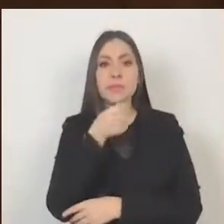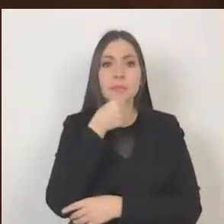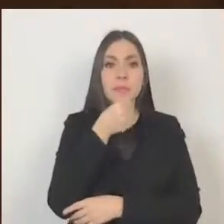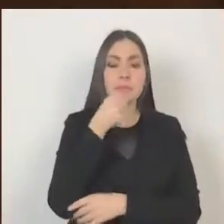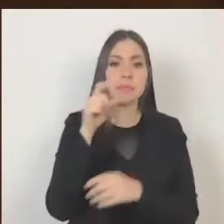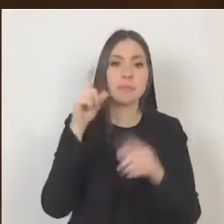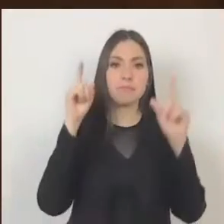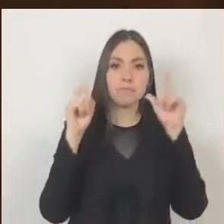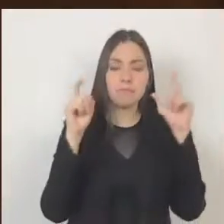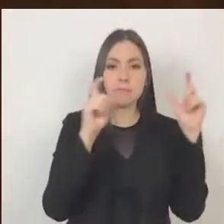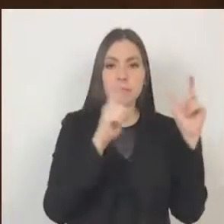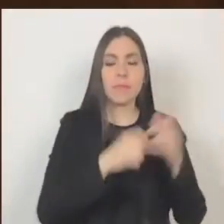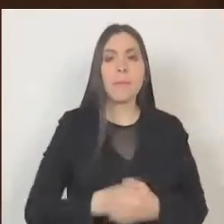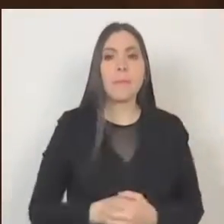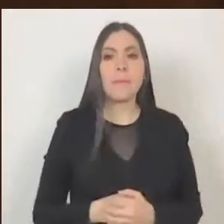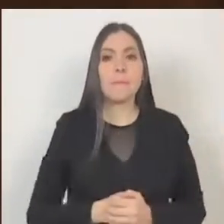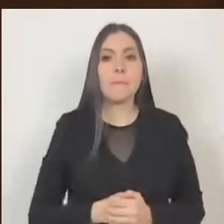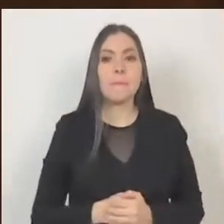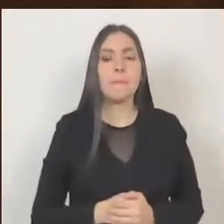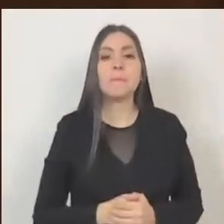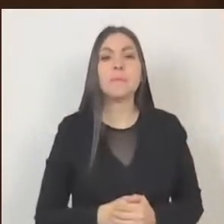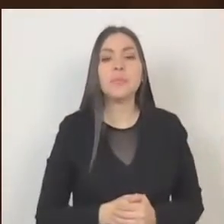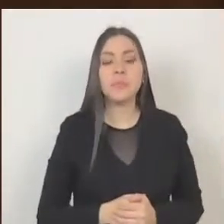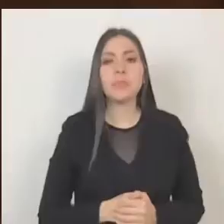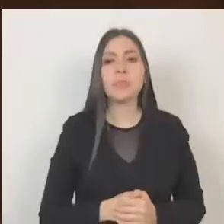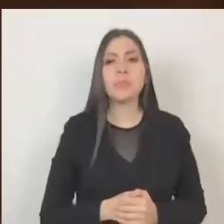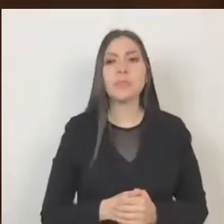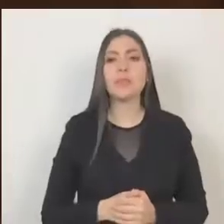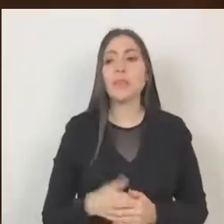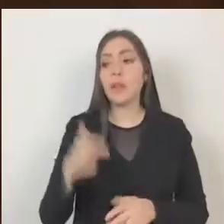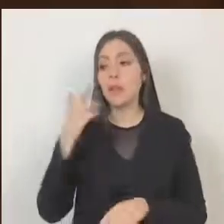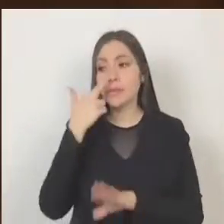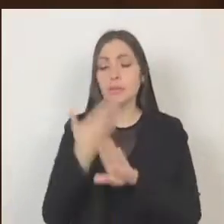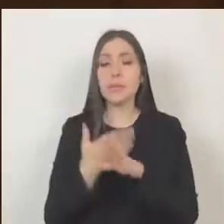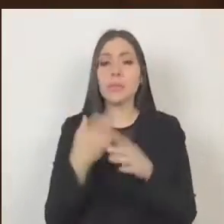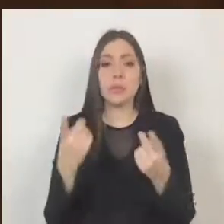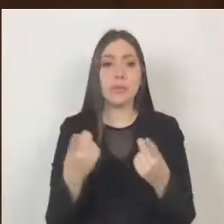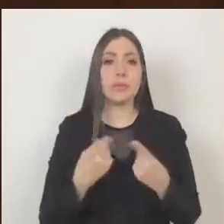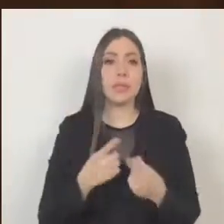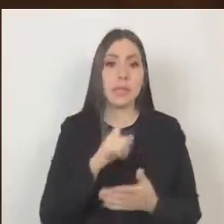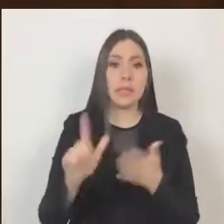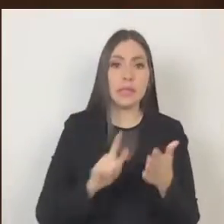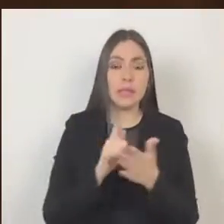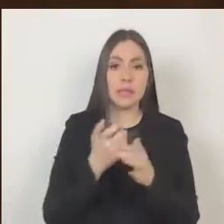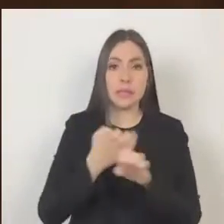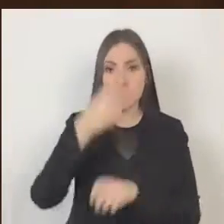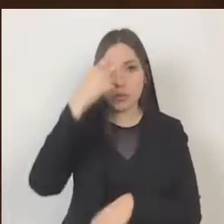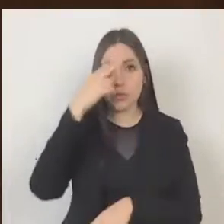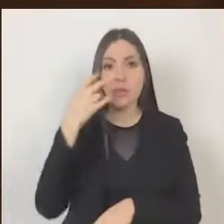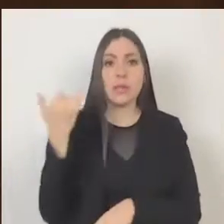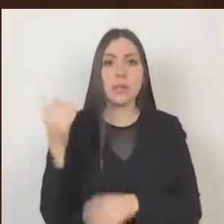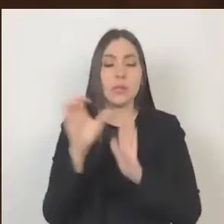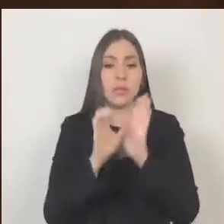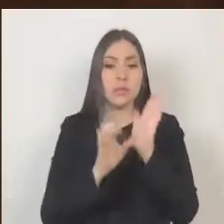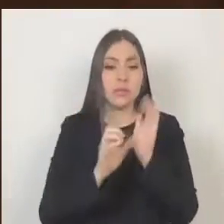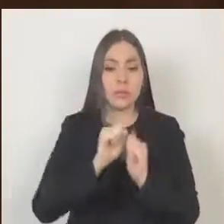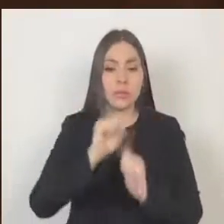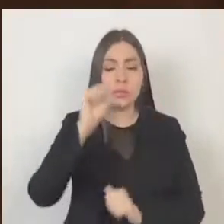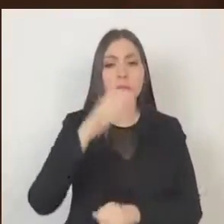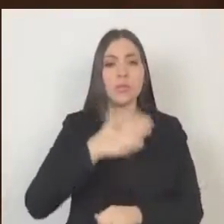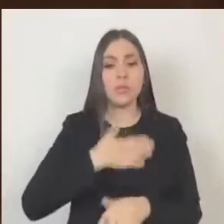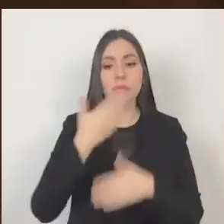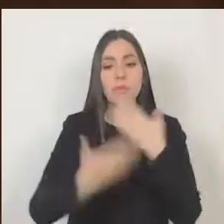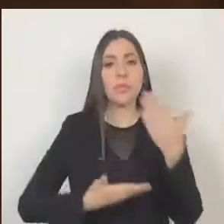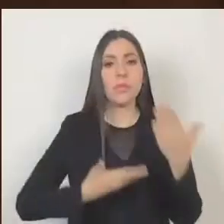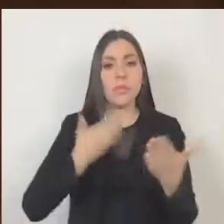facultades que me confieren la Constitución y las leyes del Estado, me permito presentar iniciativa con proyecto de